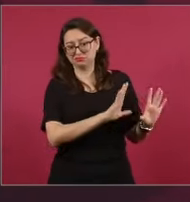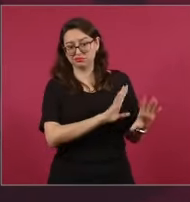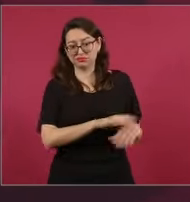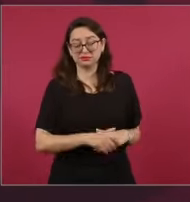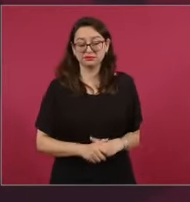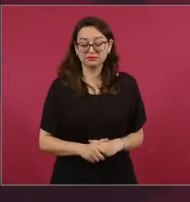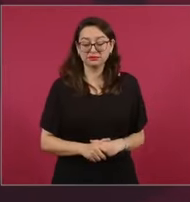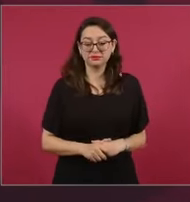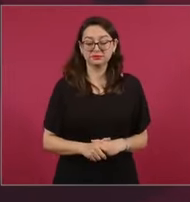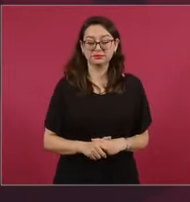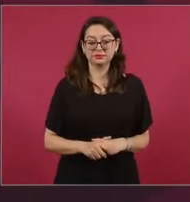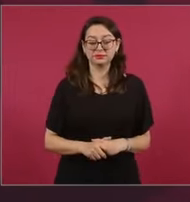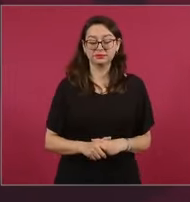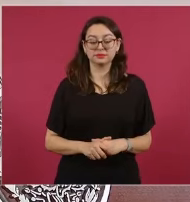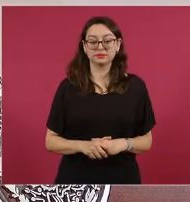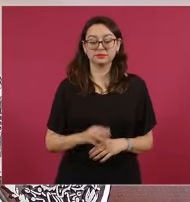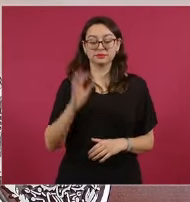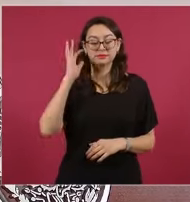Había un